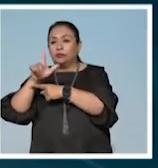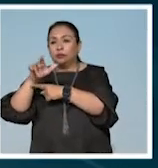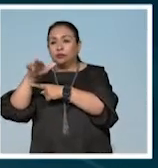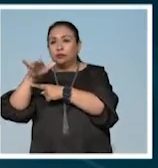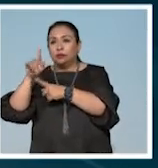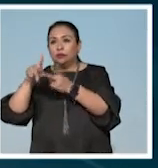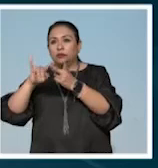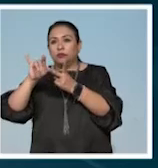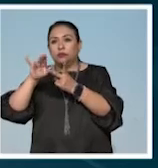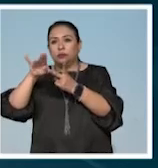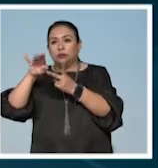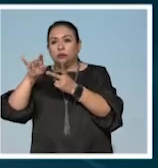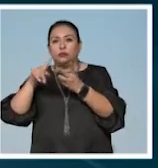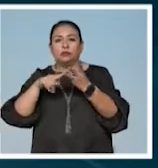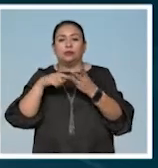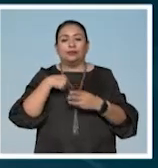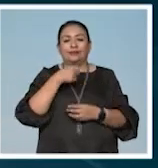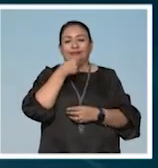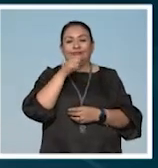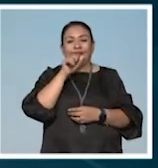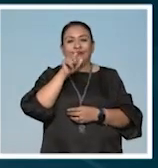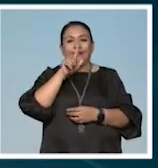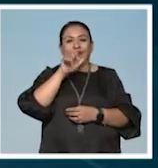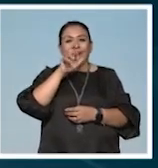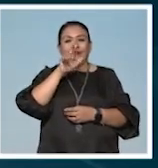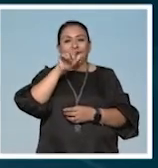Nieto, Juan Manuel Arcos y Alberto Aranda.